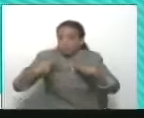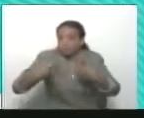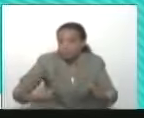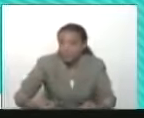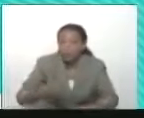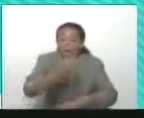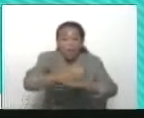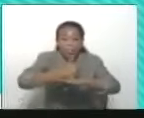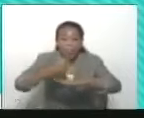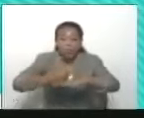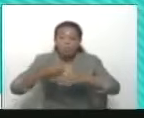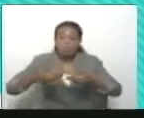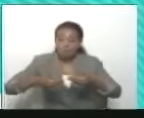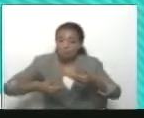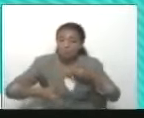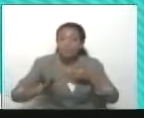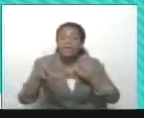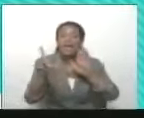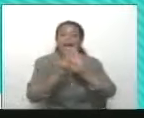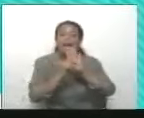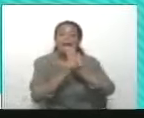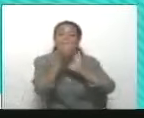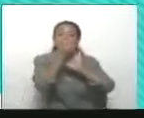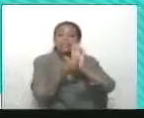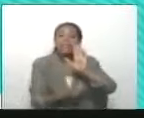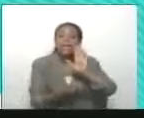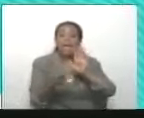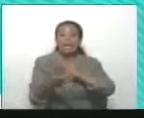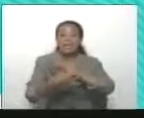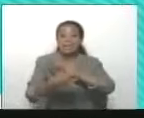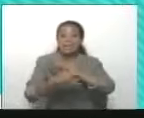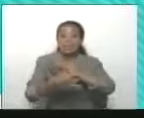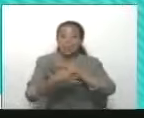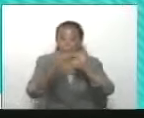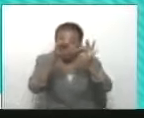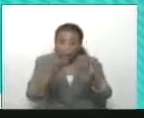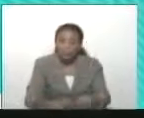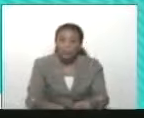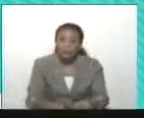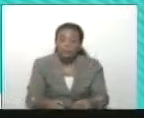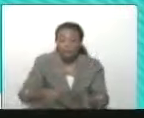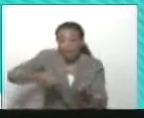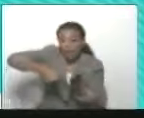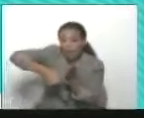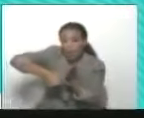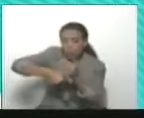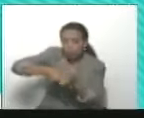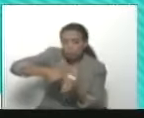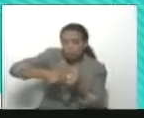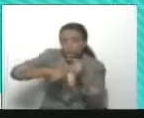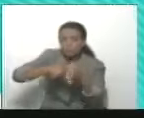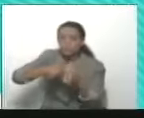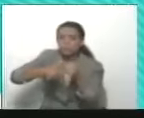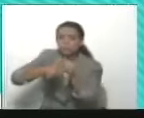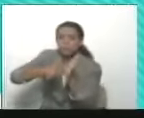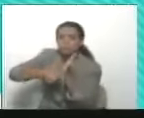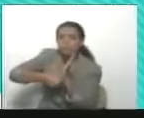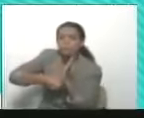Son las garantías legales, tecnológicas, el cartagüeya, el sistema electoral.